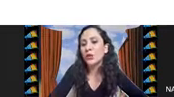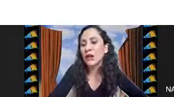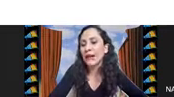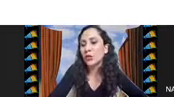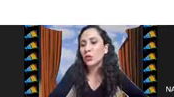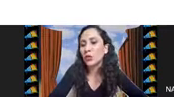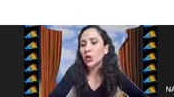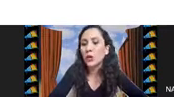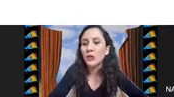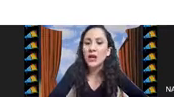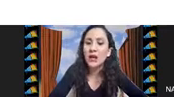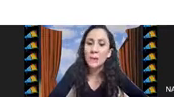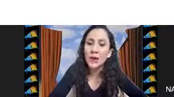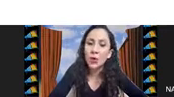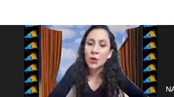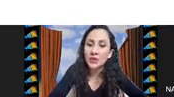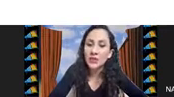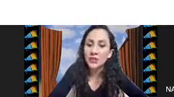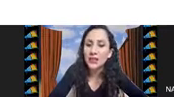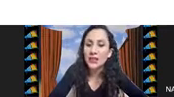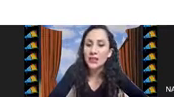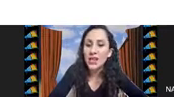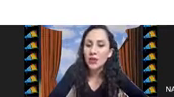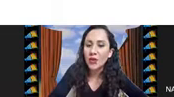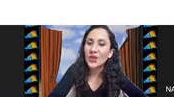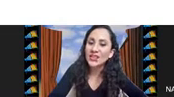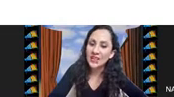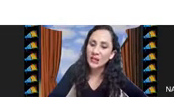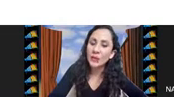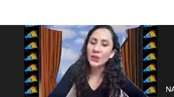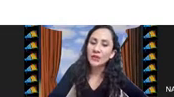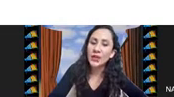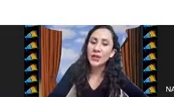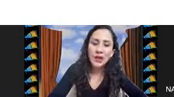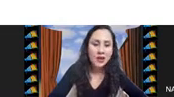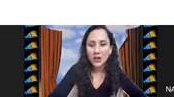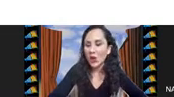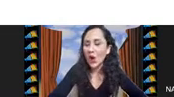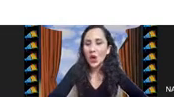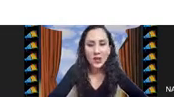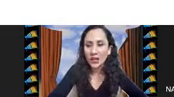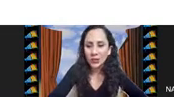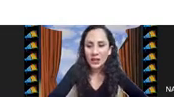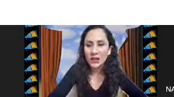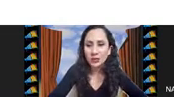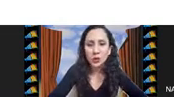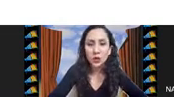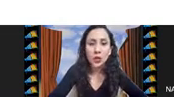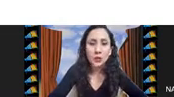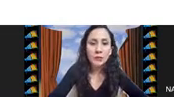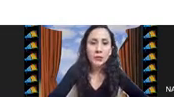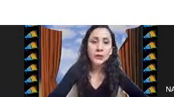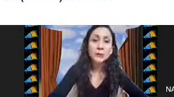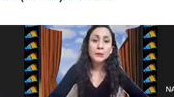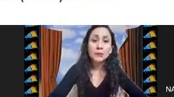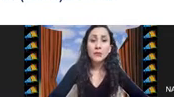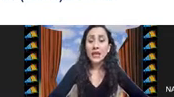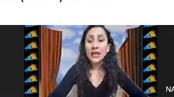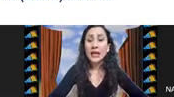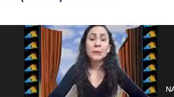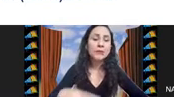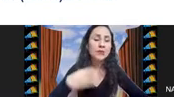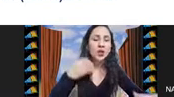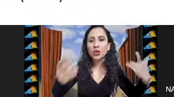algoritmo logra encontrar la solución óptima pero cuando está cerca de cero ya de repente no logra encontrar la solución óptima ¿no?